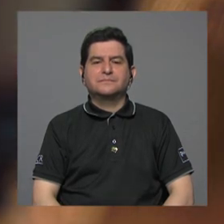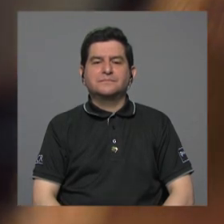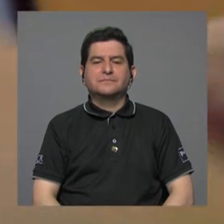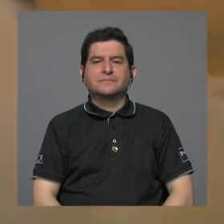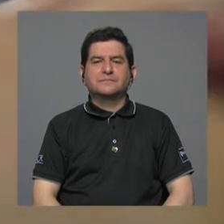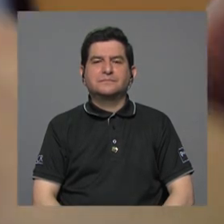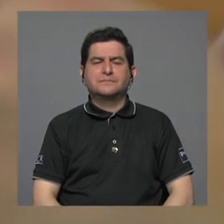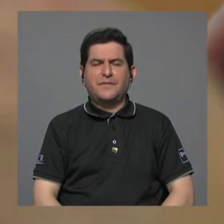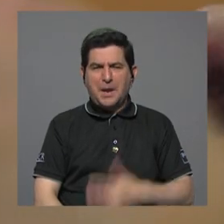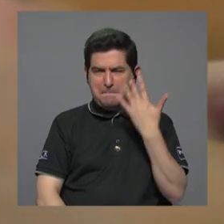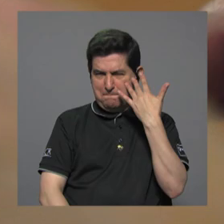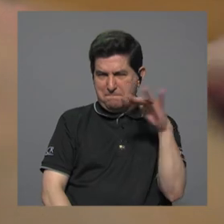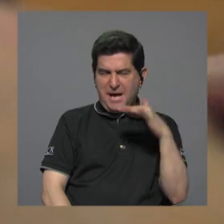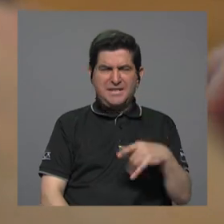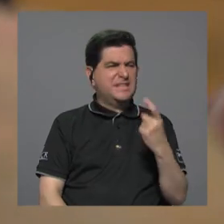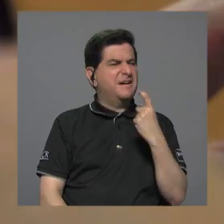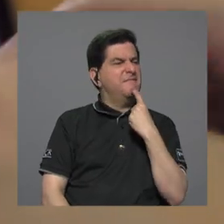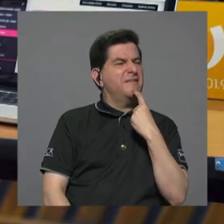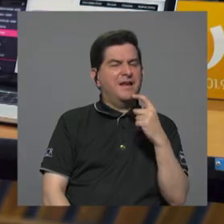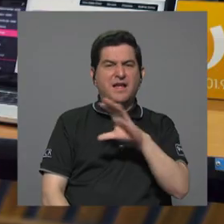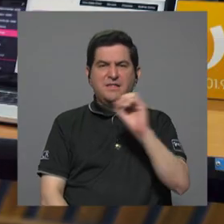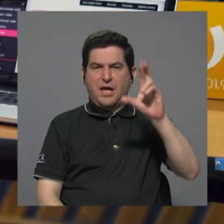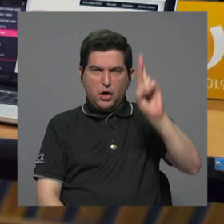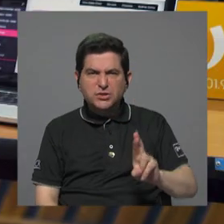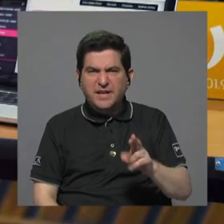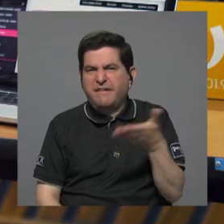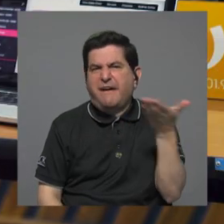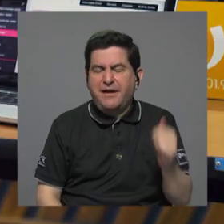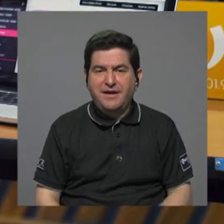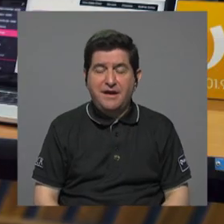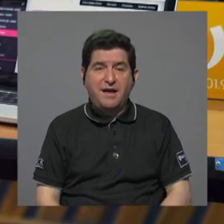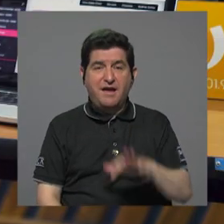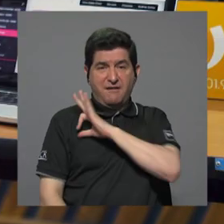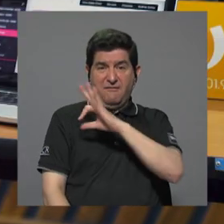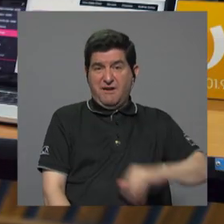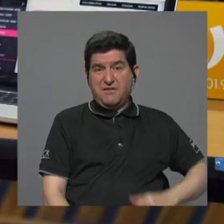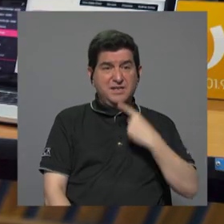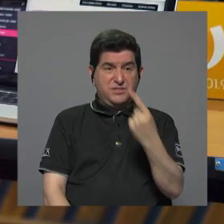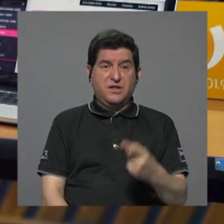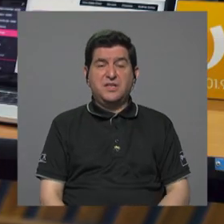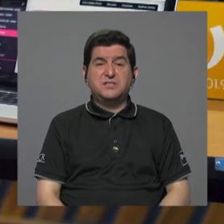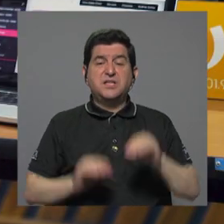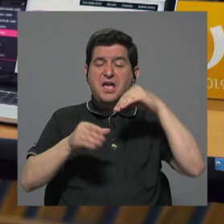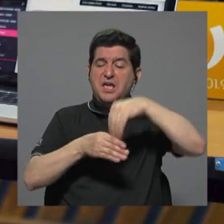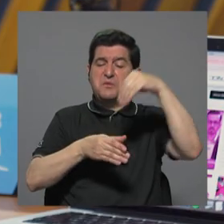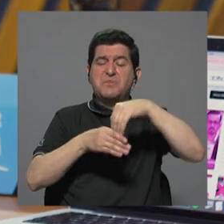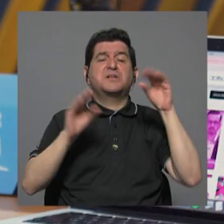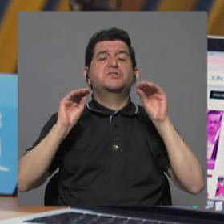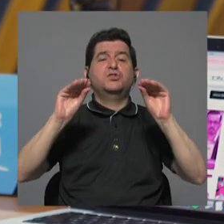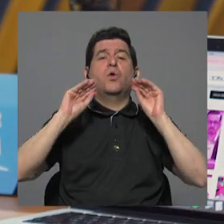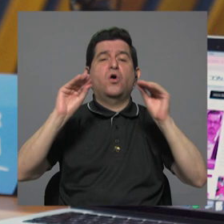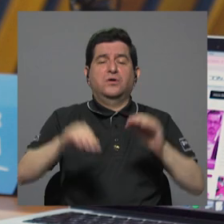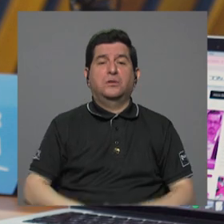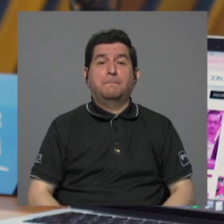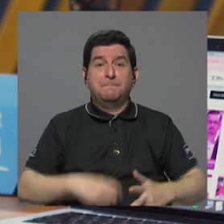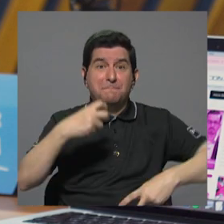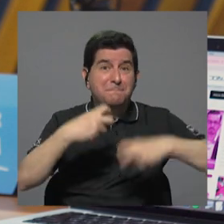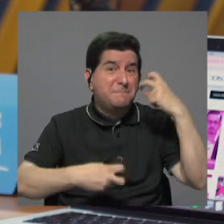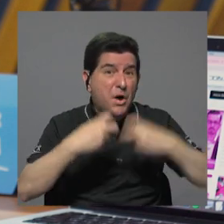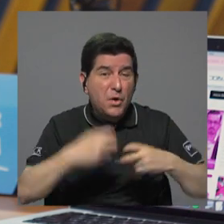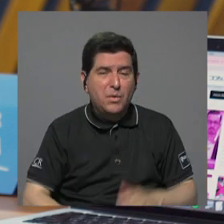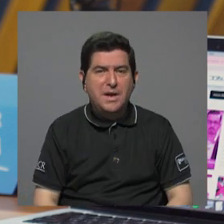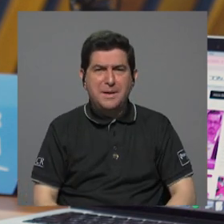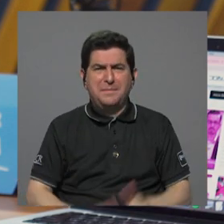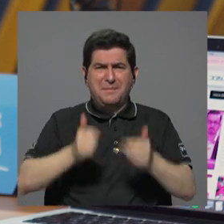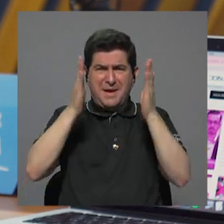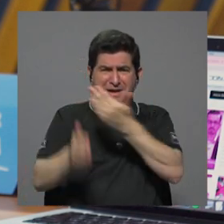¿En qué se parecen Finlandia y Costa Rica? Fabriz Alvarado dice que nos parecemos en la inversión para la educación. El problema es que el